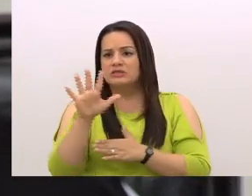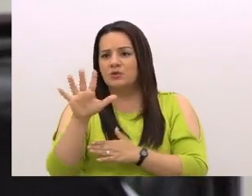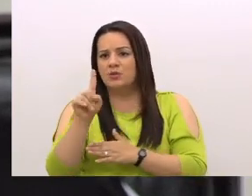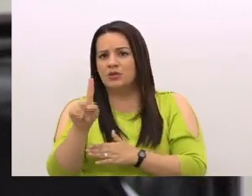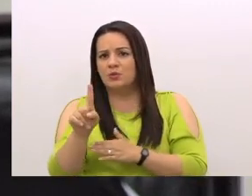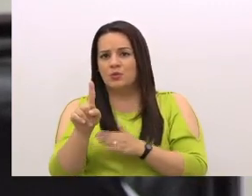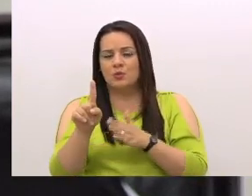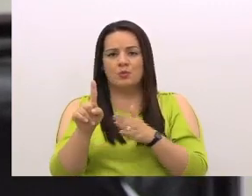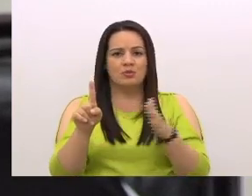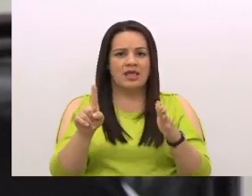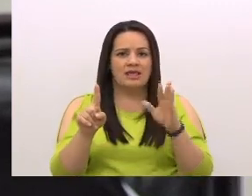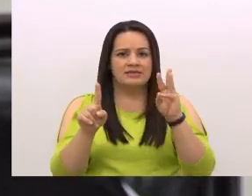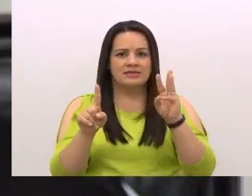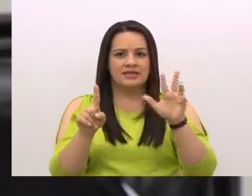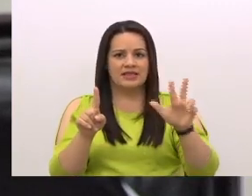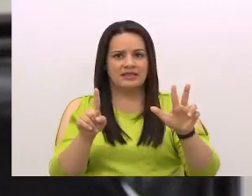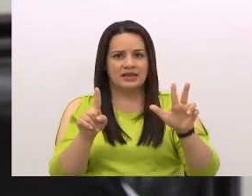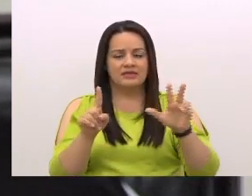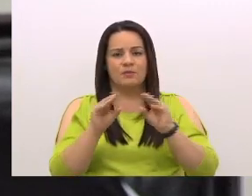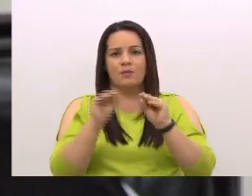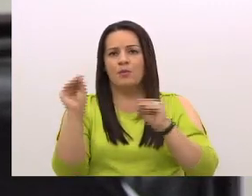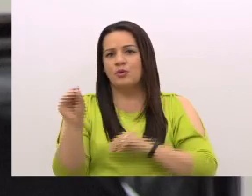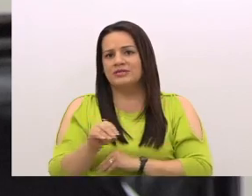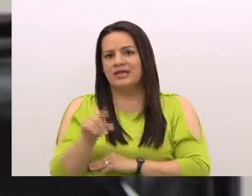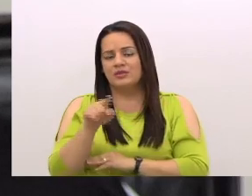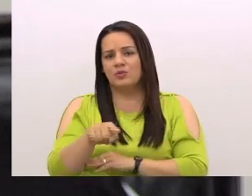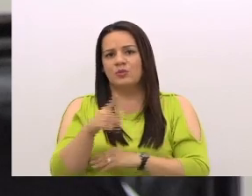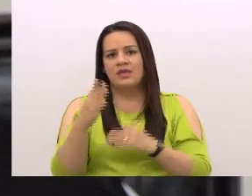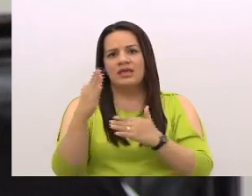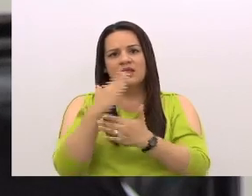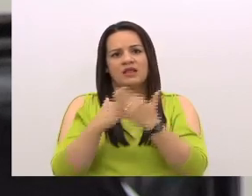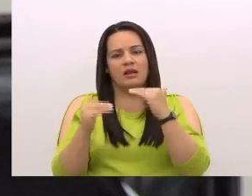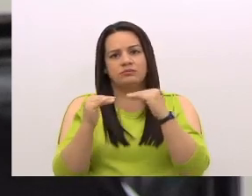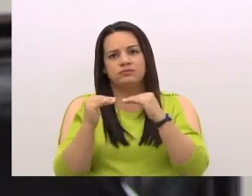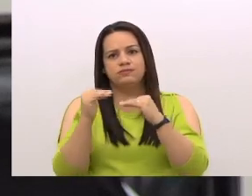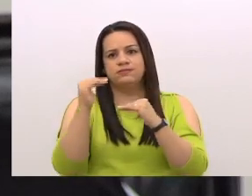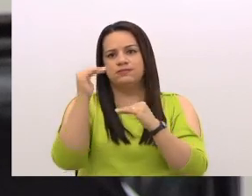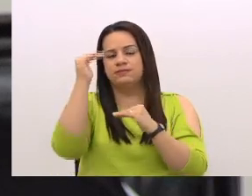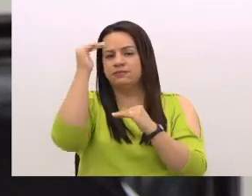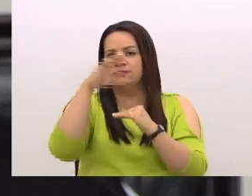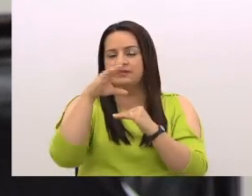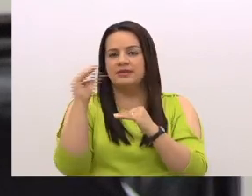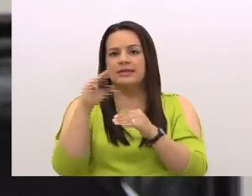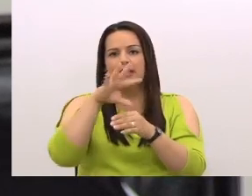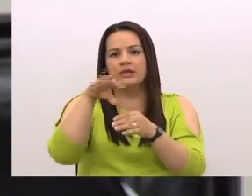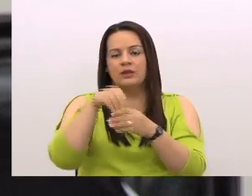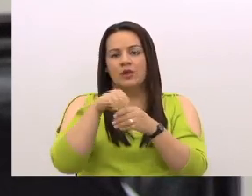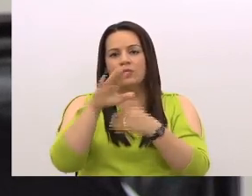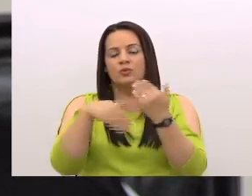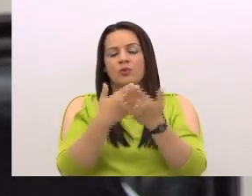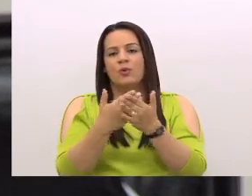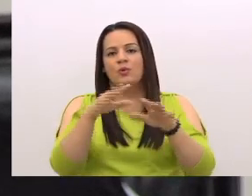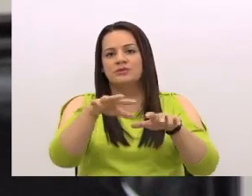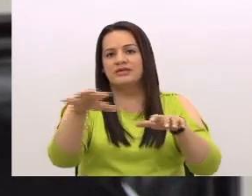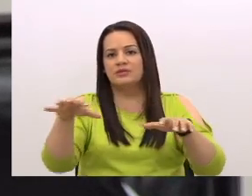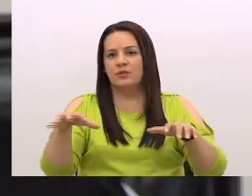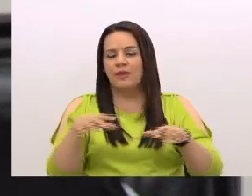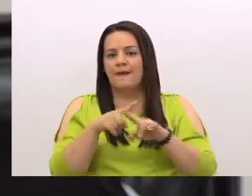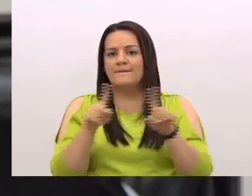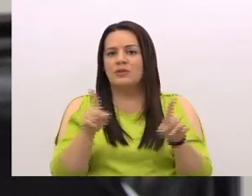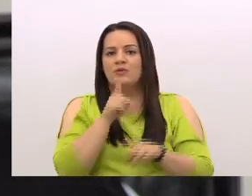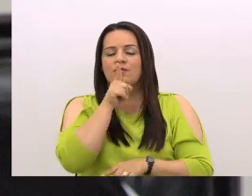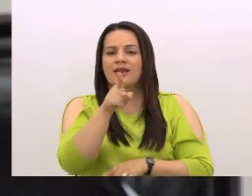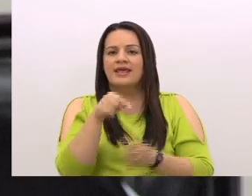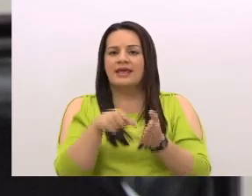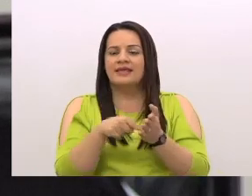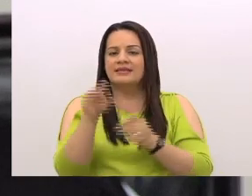% y un 63%, que es una sombrilla muy alta que cobija todos los sectores, pero en realidad es una tasa